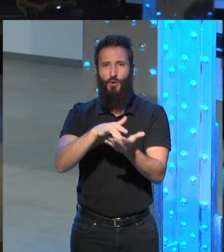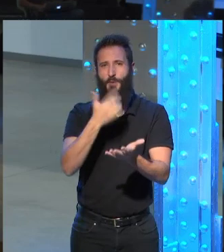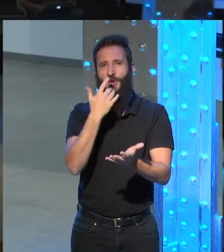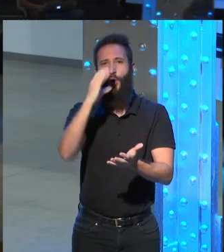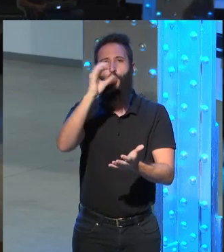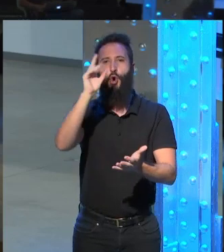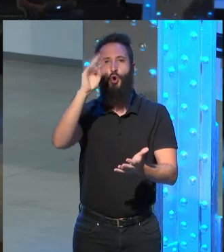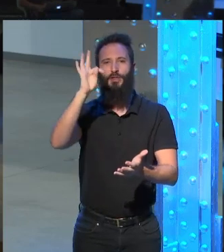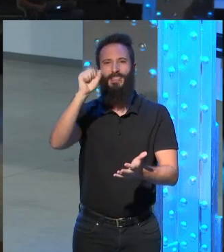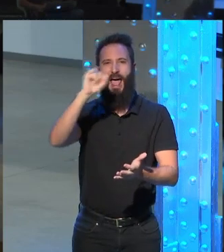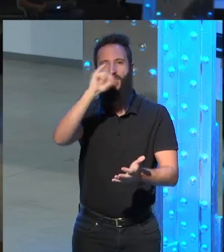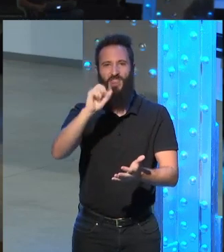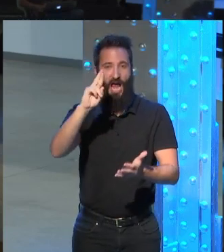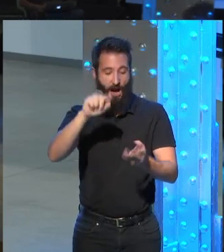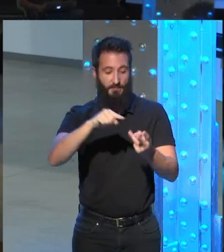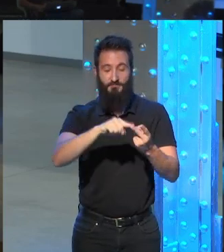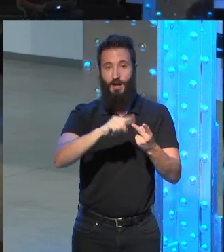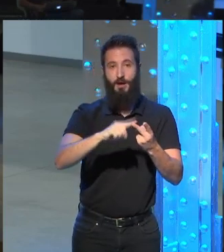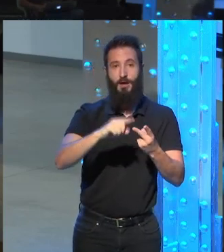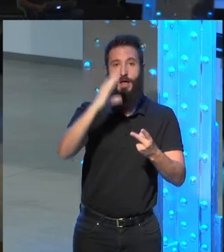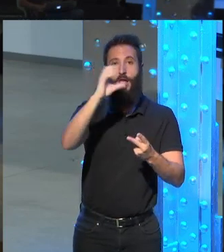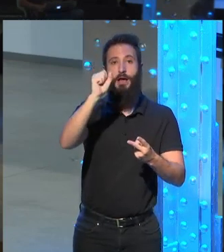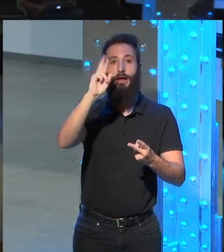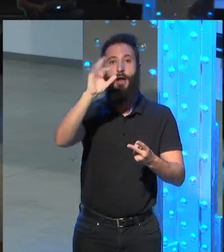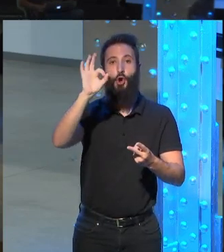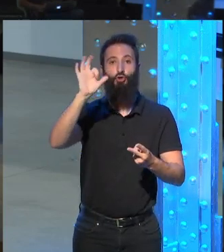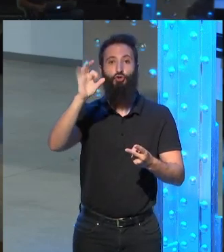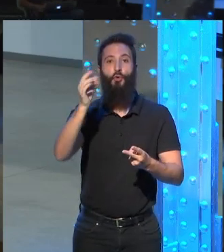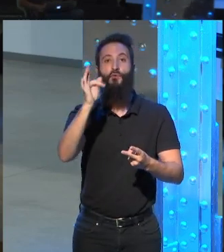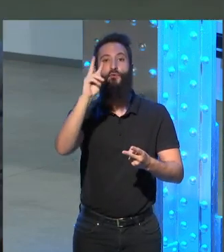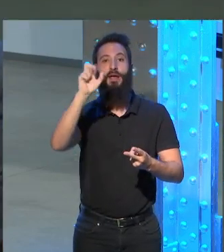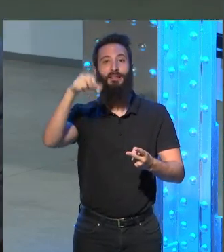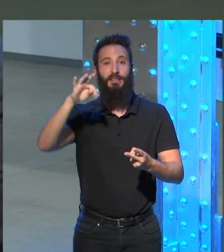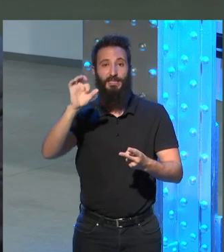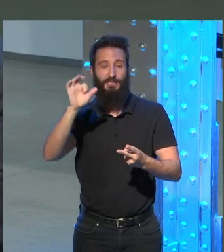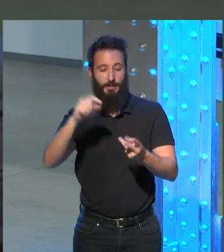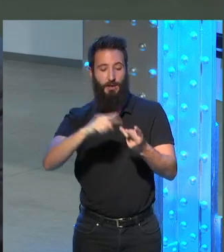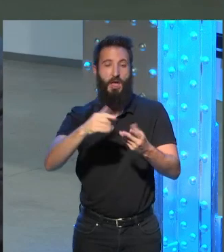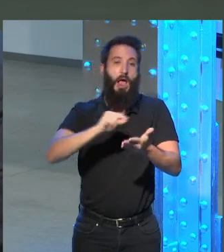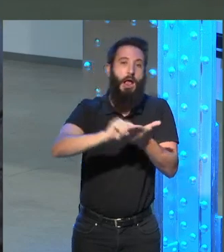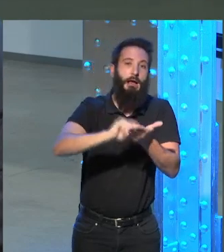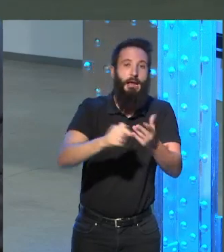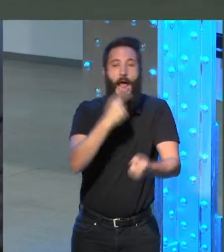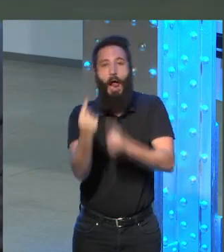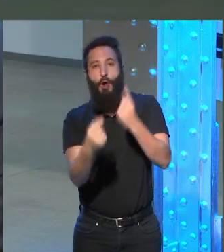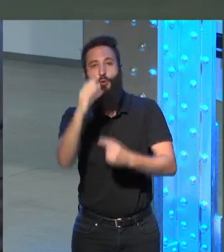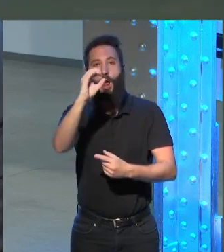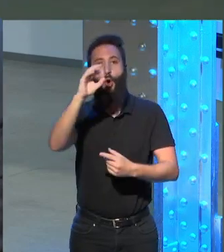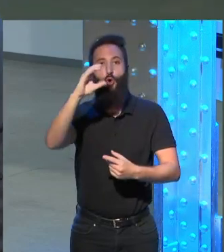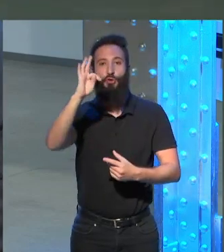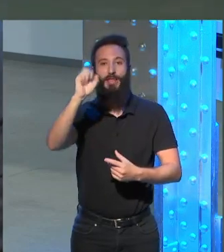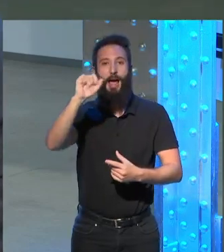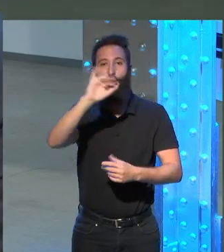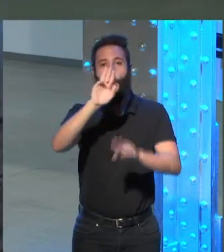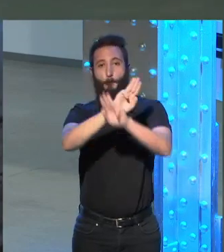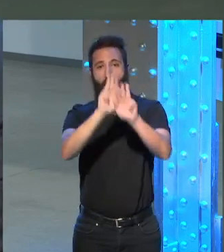de Cortázar están los papeles de Cabrera Infante los de Carlos Fuentes algunas cartas de Octavio Paz las primeras fueron